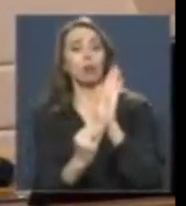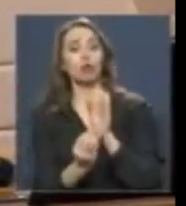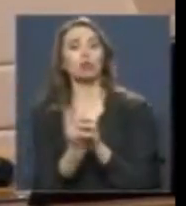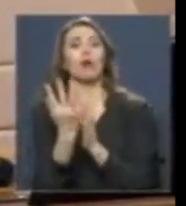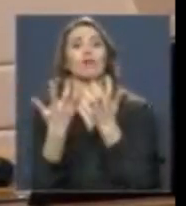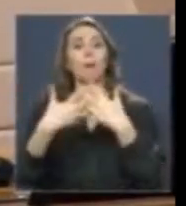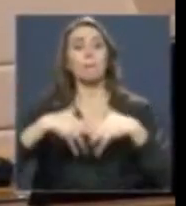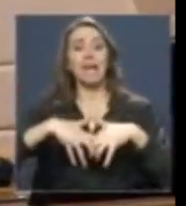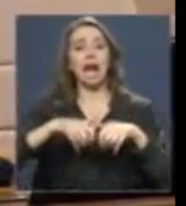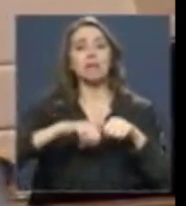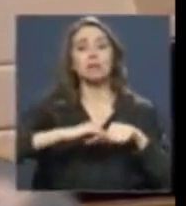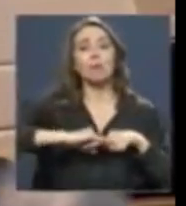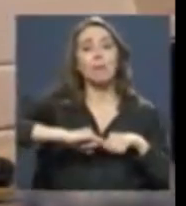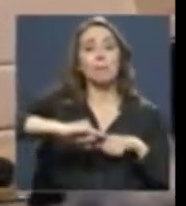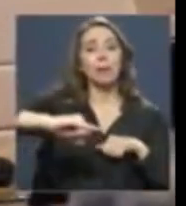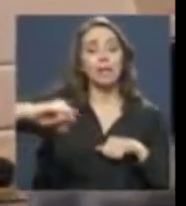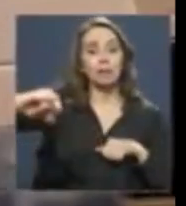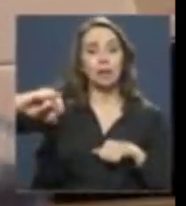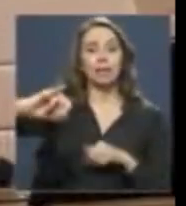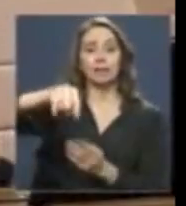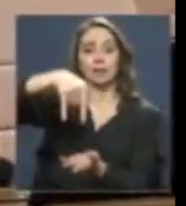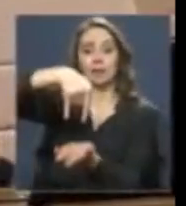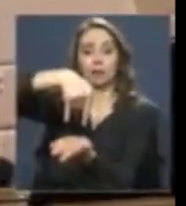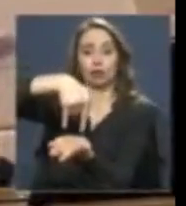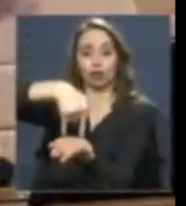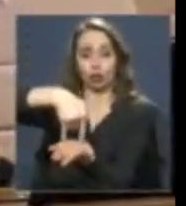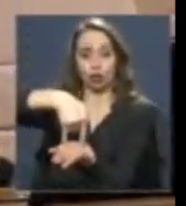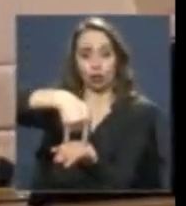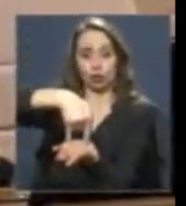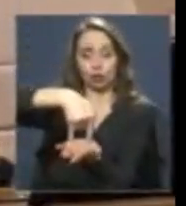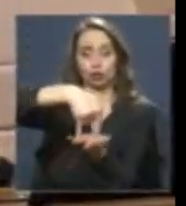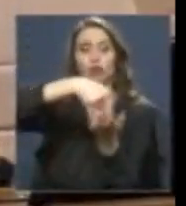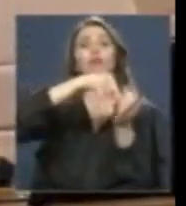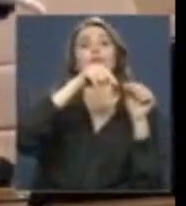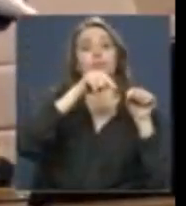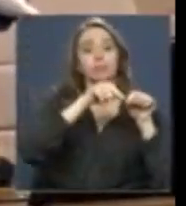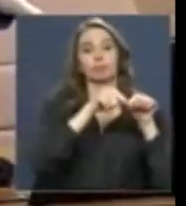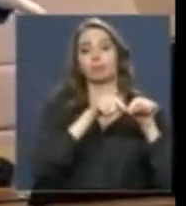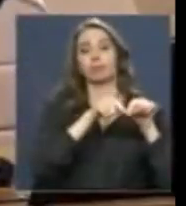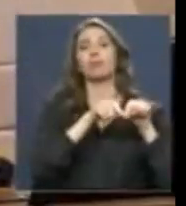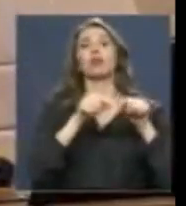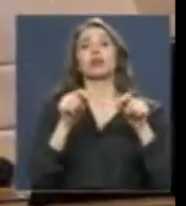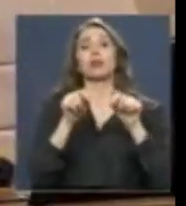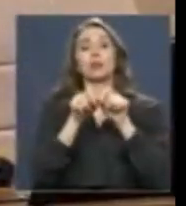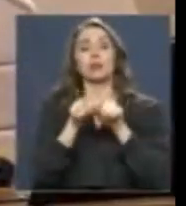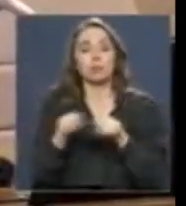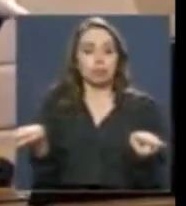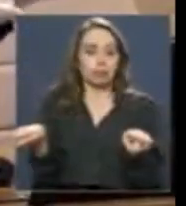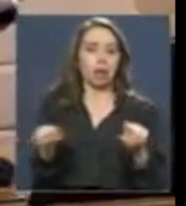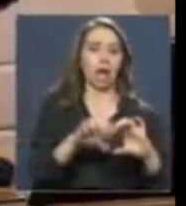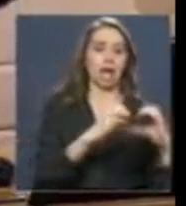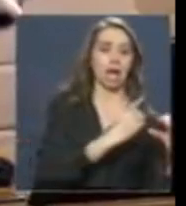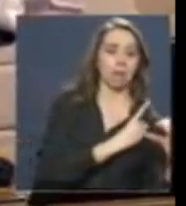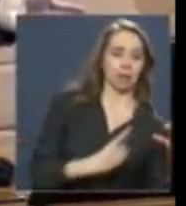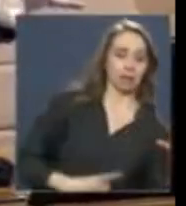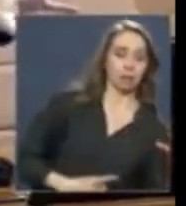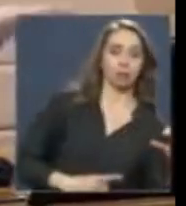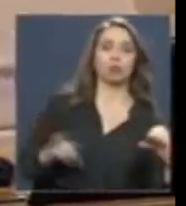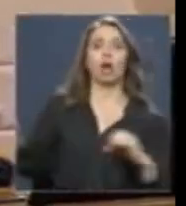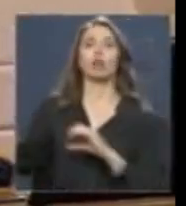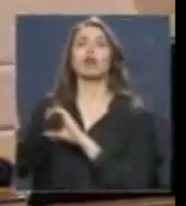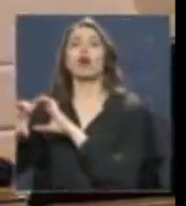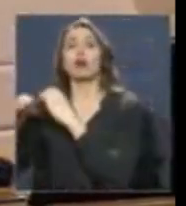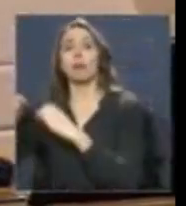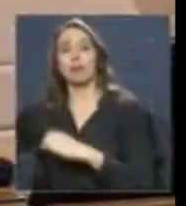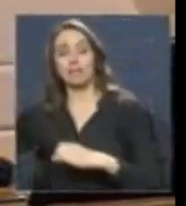permanente en que el Congreso Nacional, a través de la Cámara de Diputados, del Senado, de la Secretaría